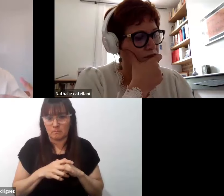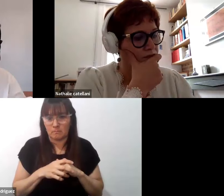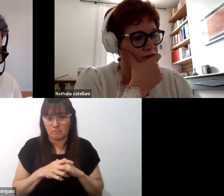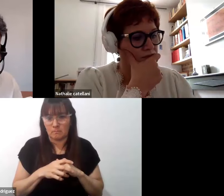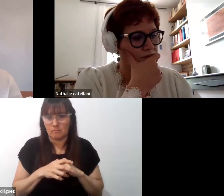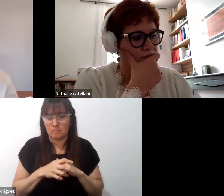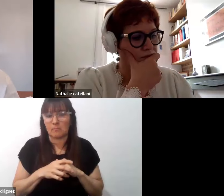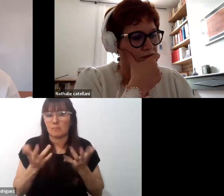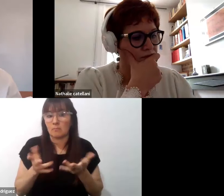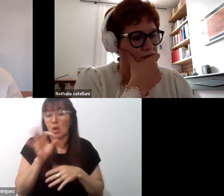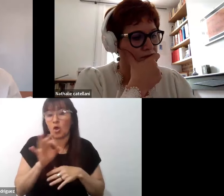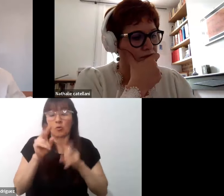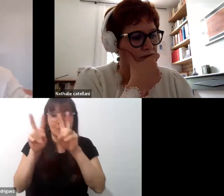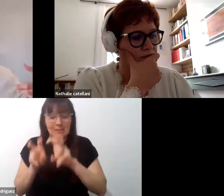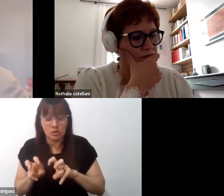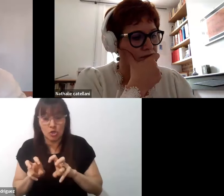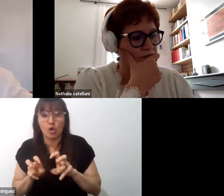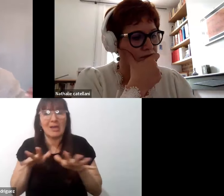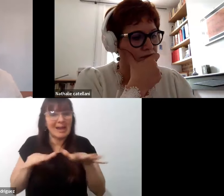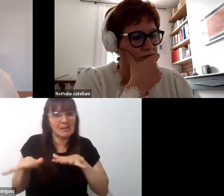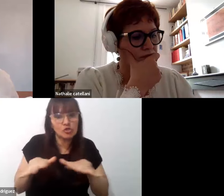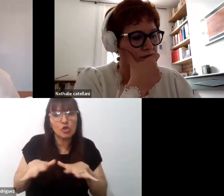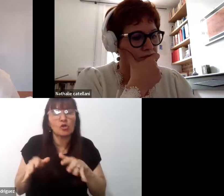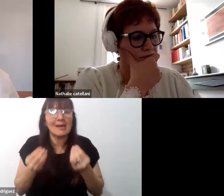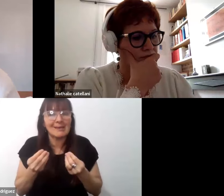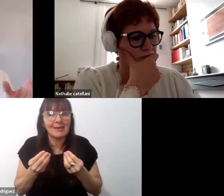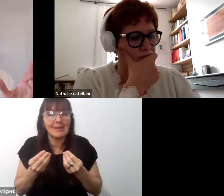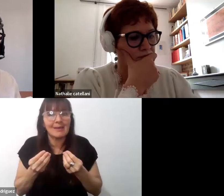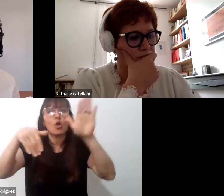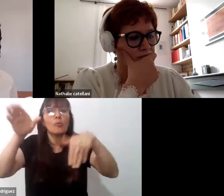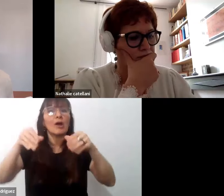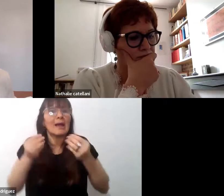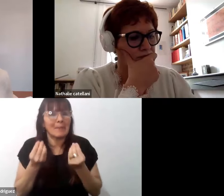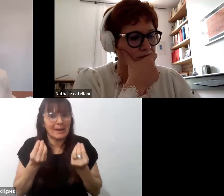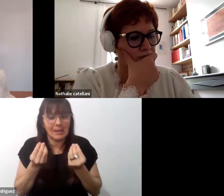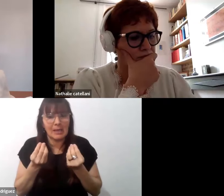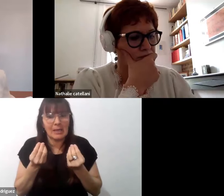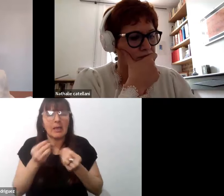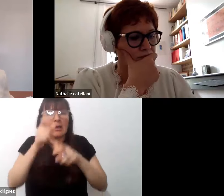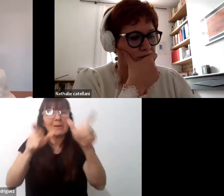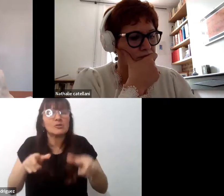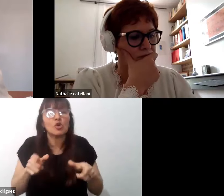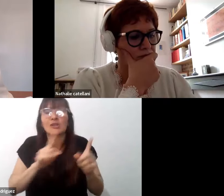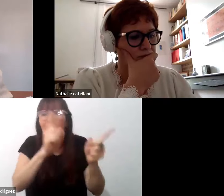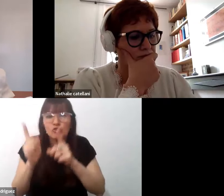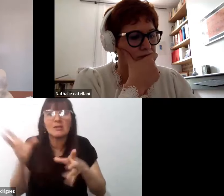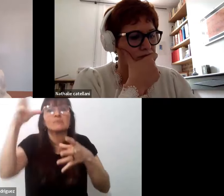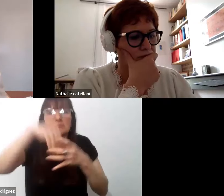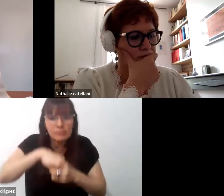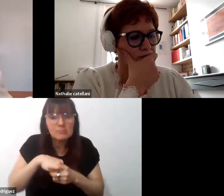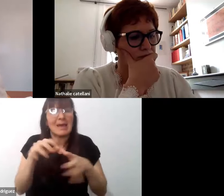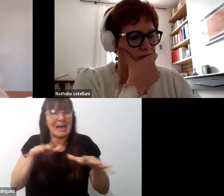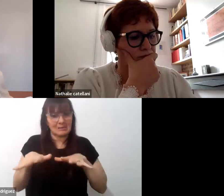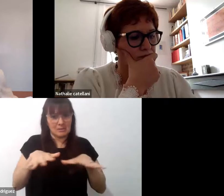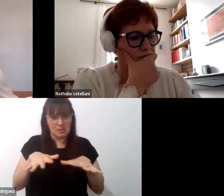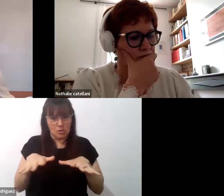de investigación a acción, a que participen activamente en tramos de investigaciones, ¿no? Como formas de